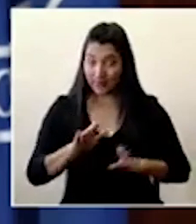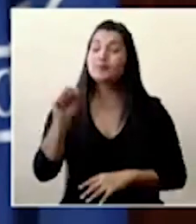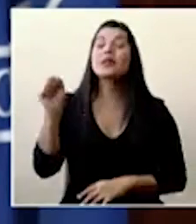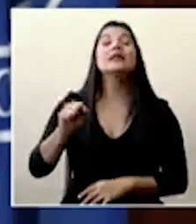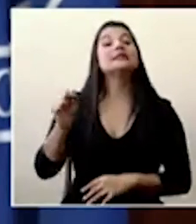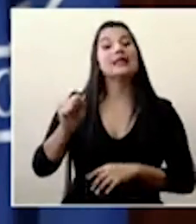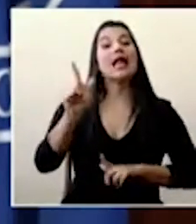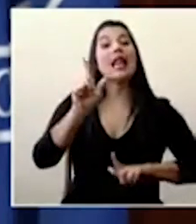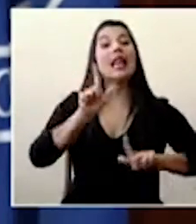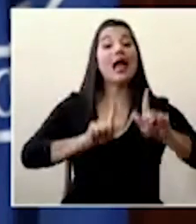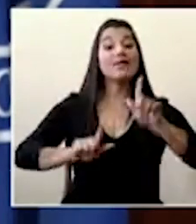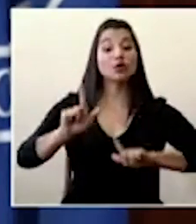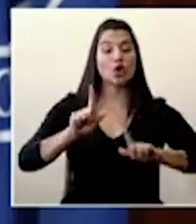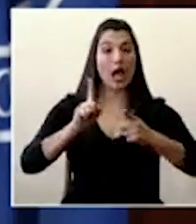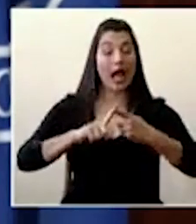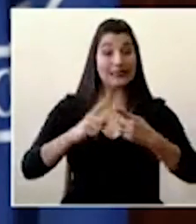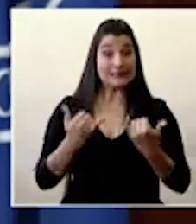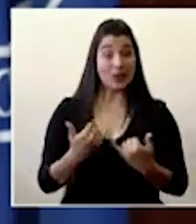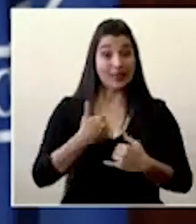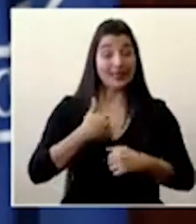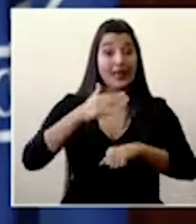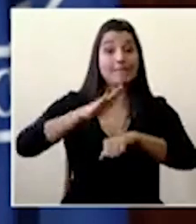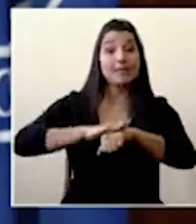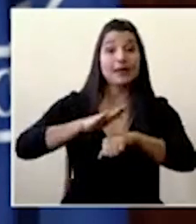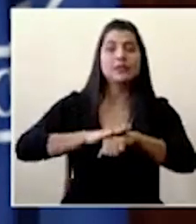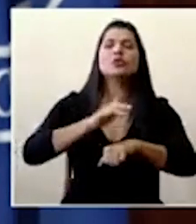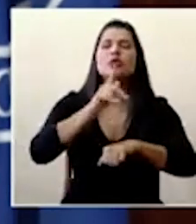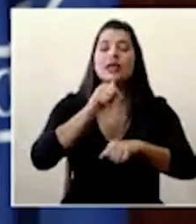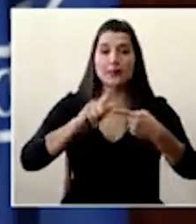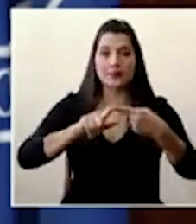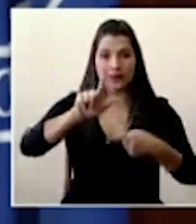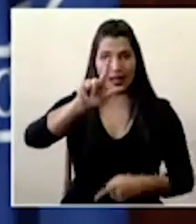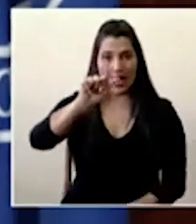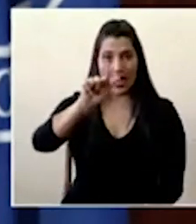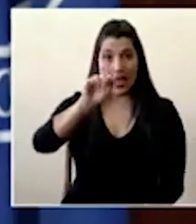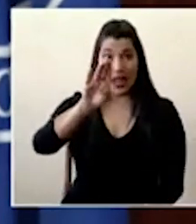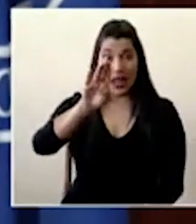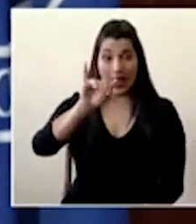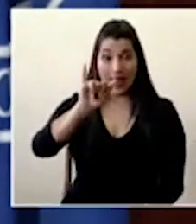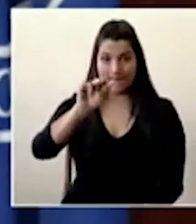de los kits para la prueba corresponden a la BIN y Bíblica.